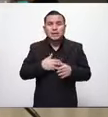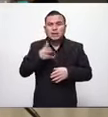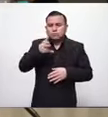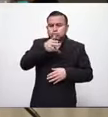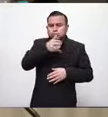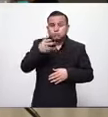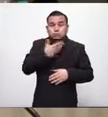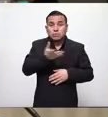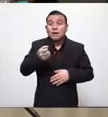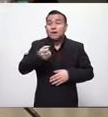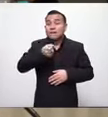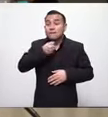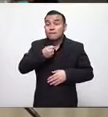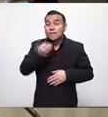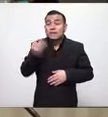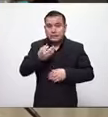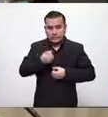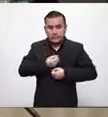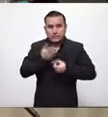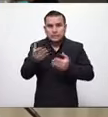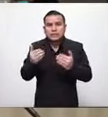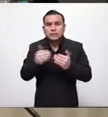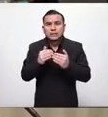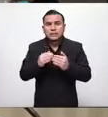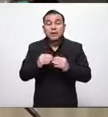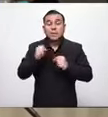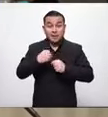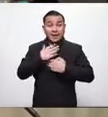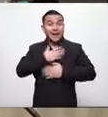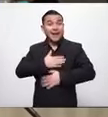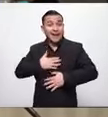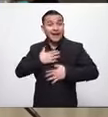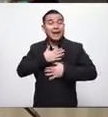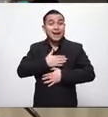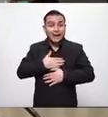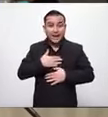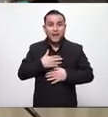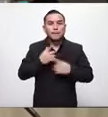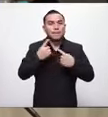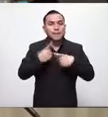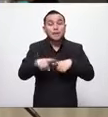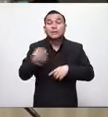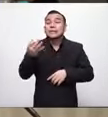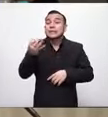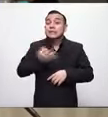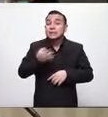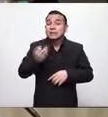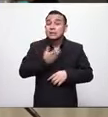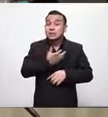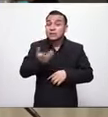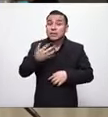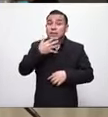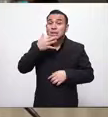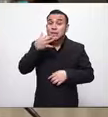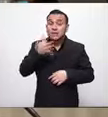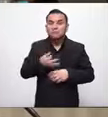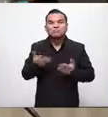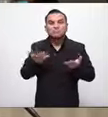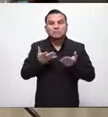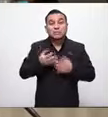y programación para entretener y anuncios para mantenerse.